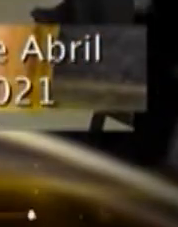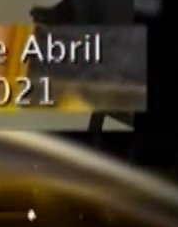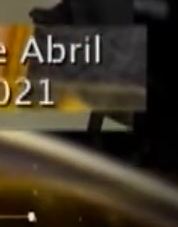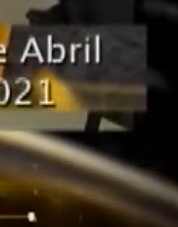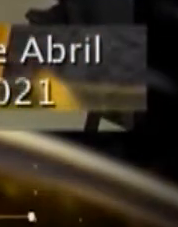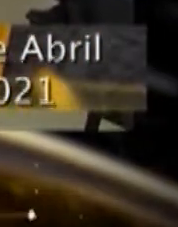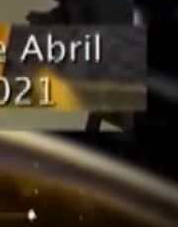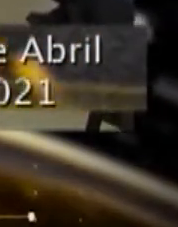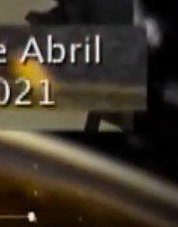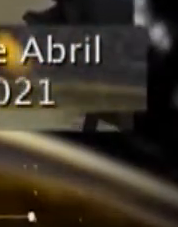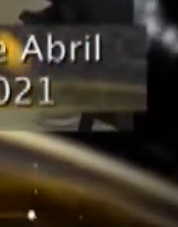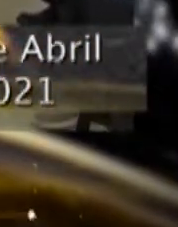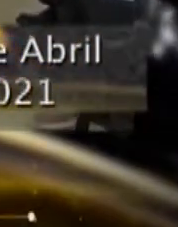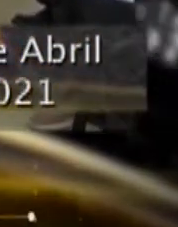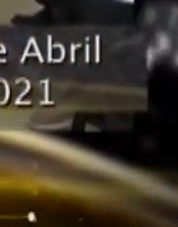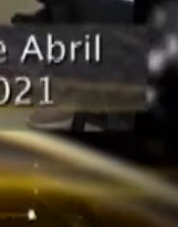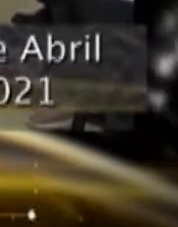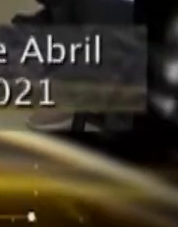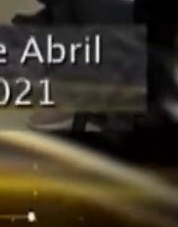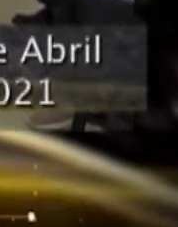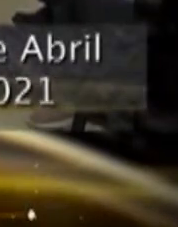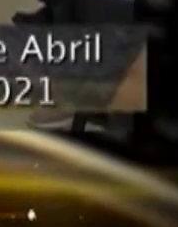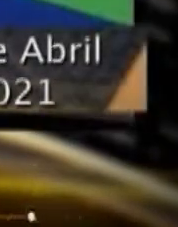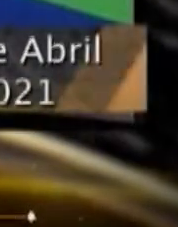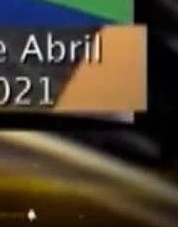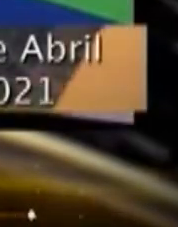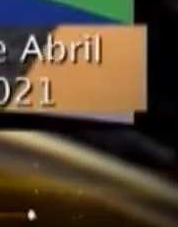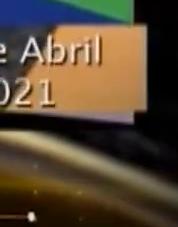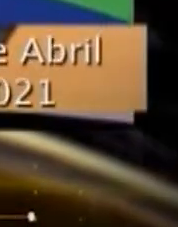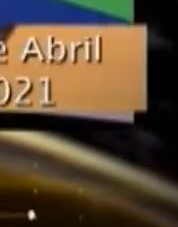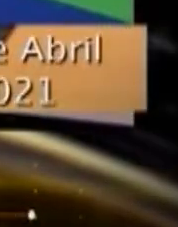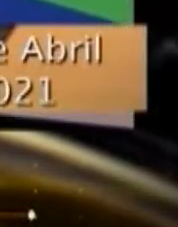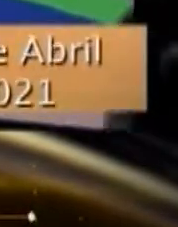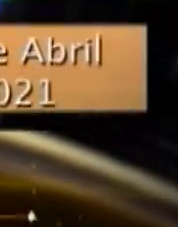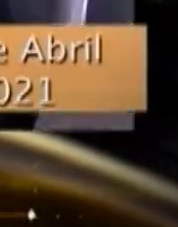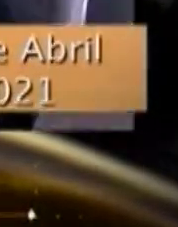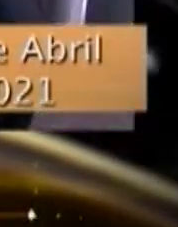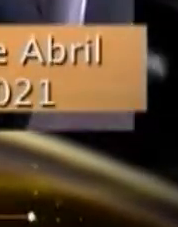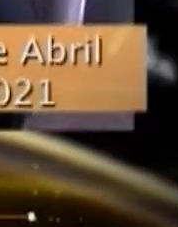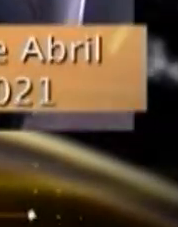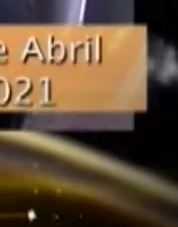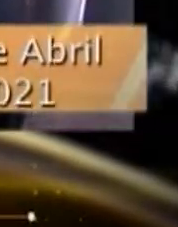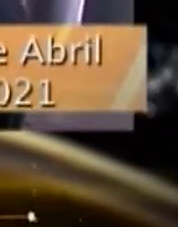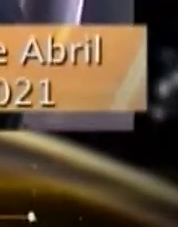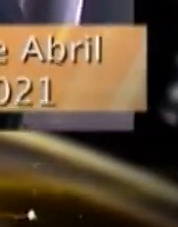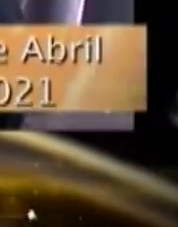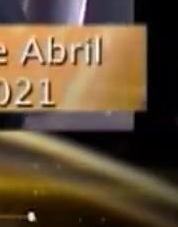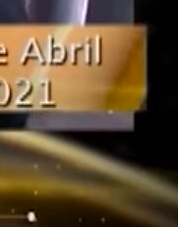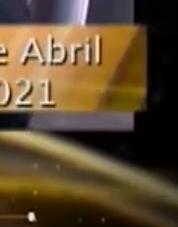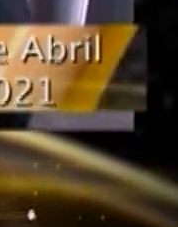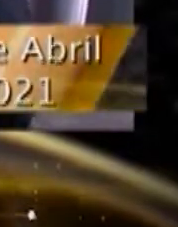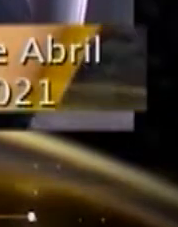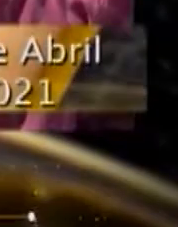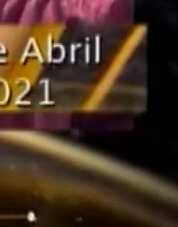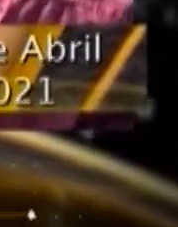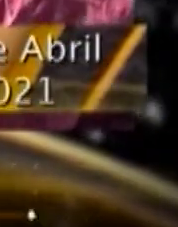Reactiva vacunación contra COVID-19 en la capital michoacana. Aumentan corridas de autobuses para el interior del estado en vacaciones de Semana